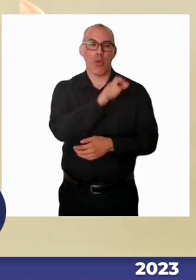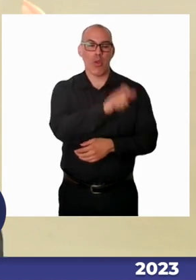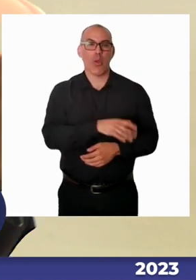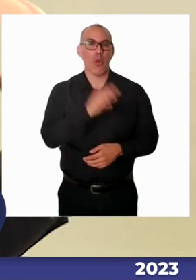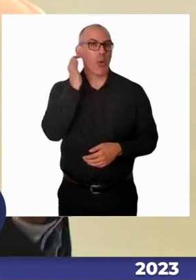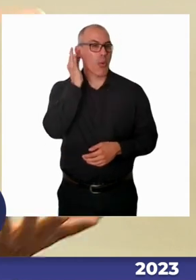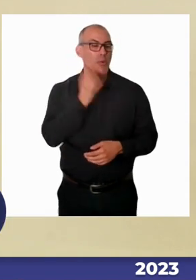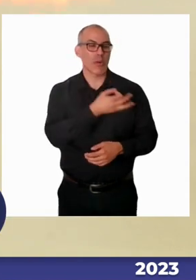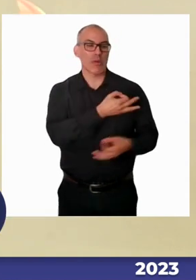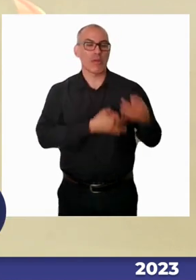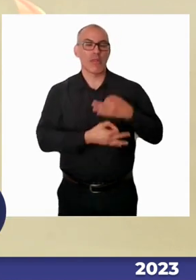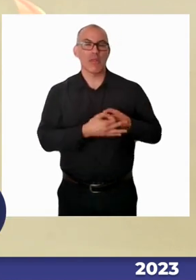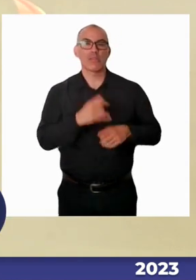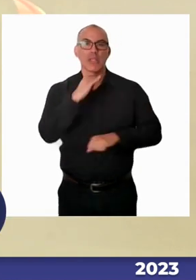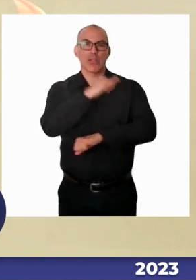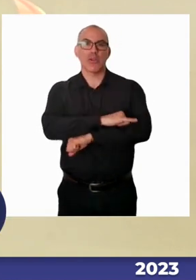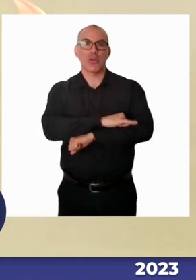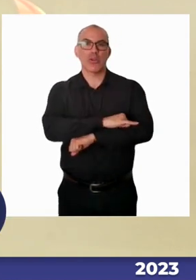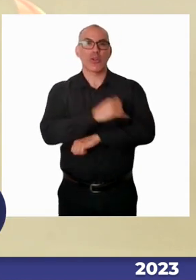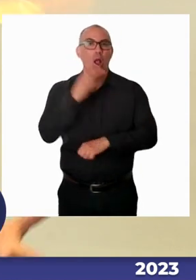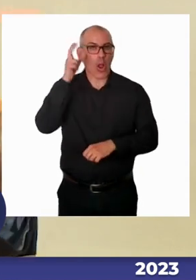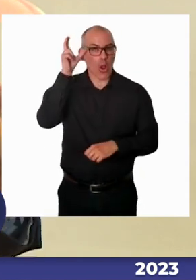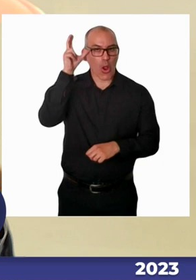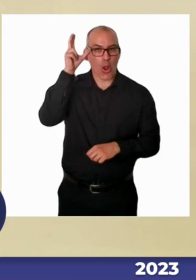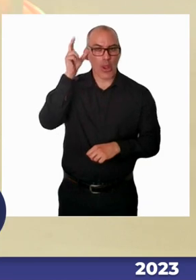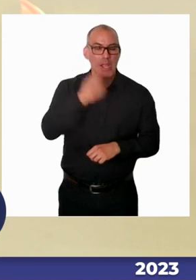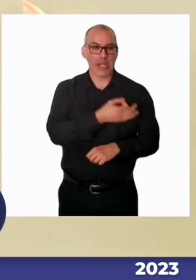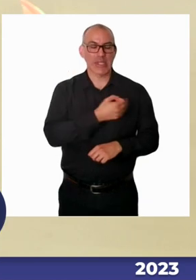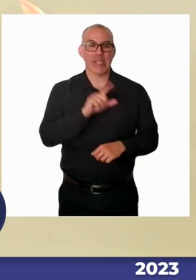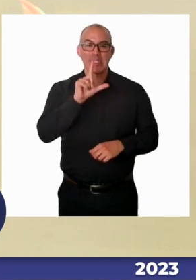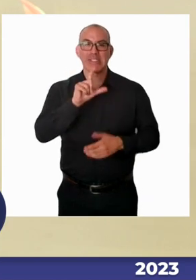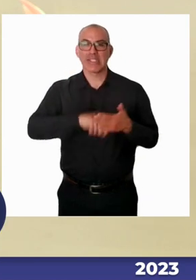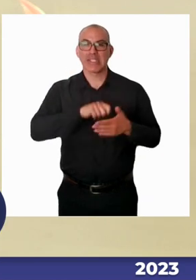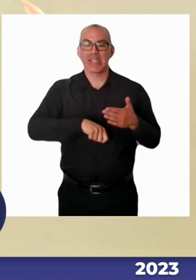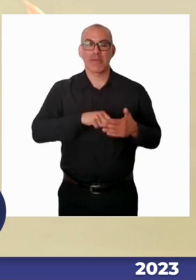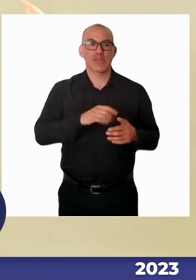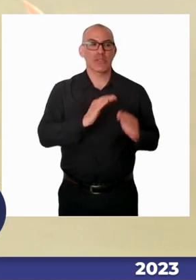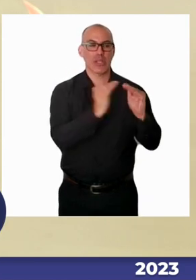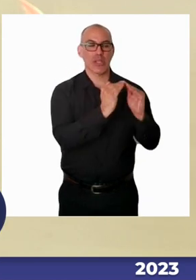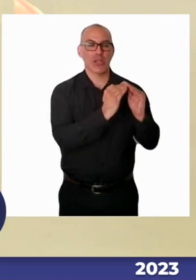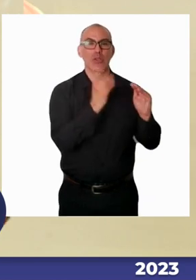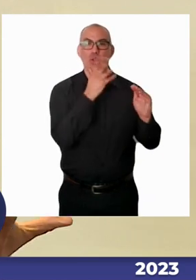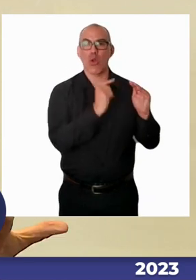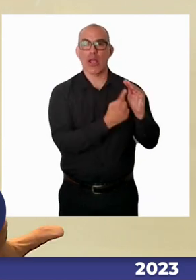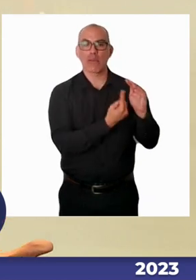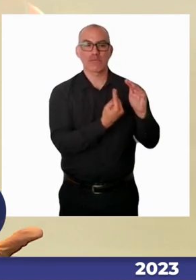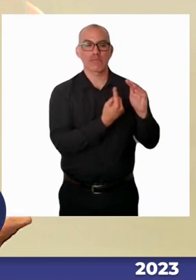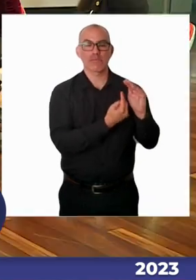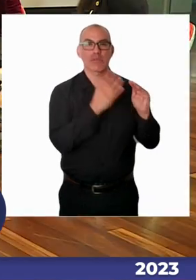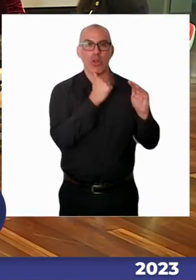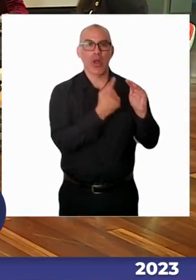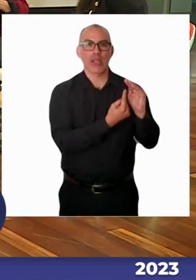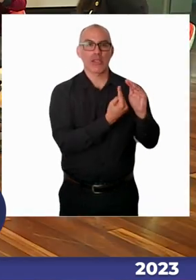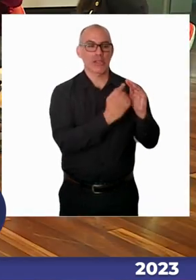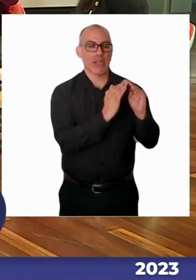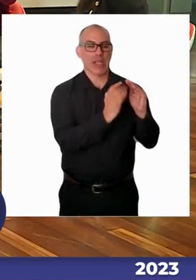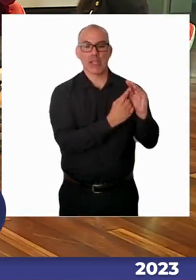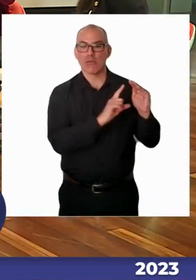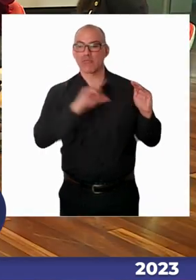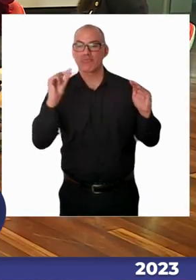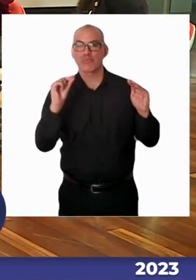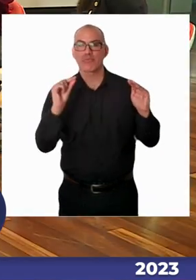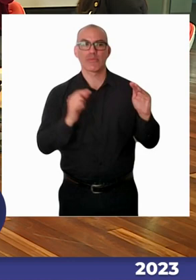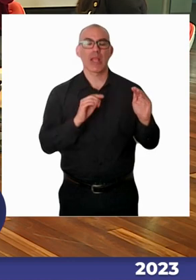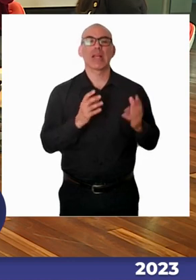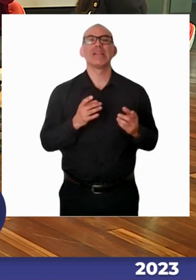hay todo un drama oculto, y esa es la labor de usted, y yo lo felicito, porque hay que visibilizar todo lo que significa